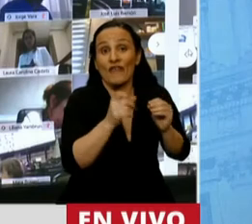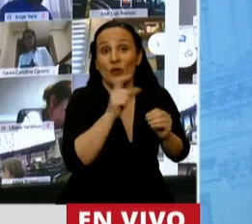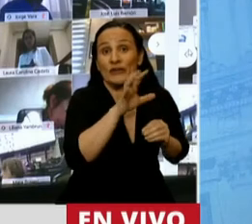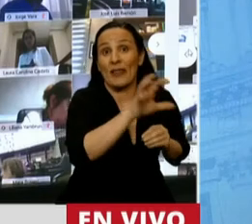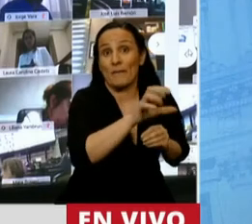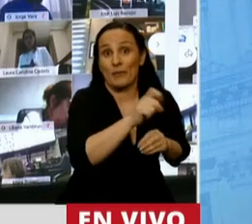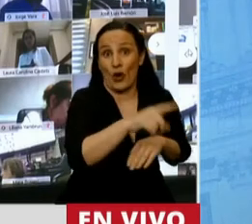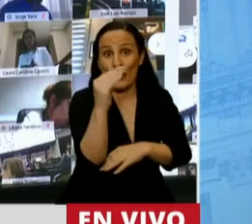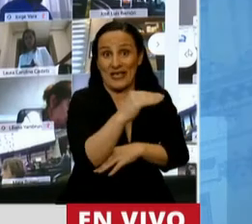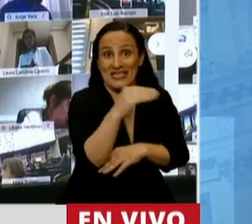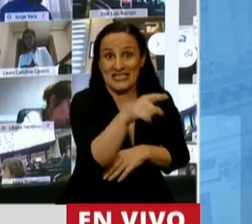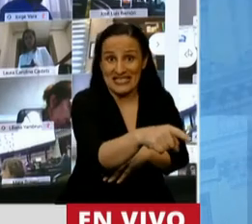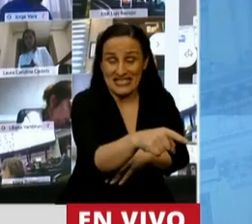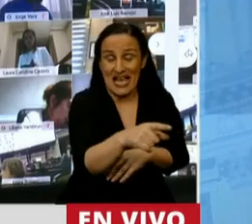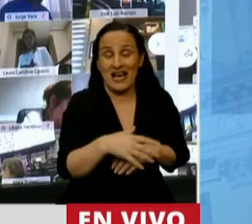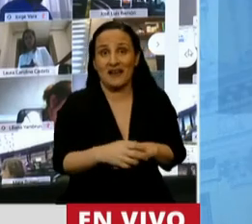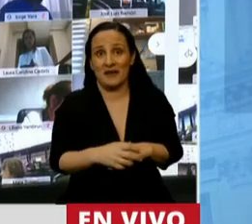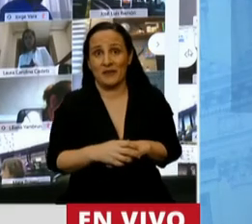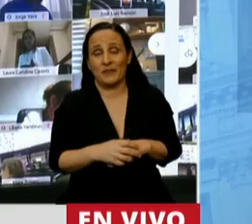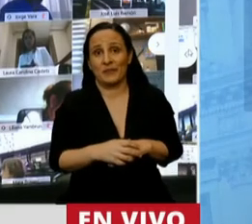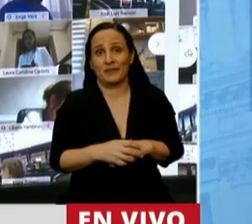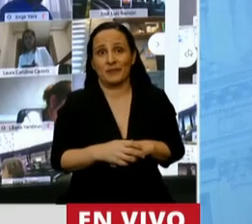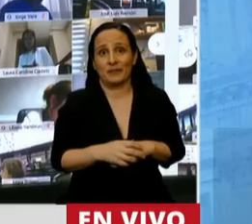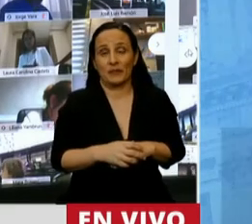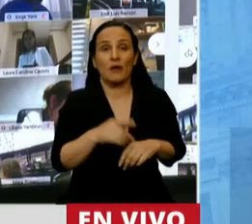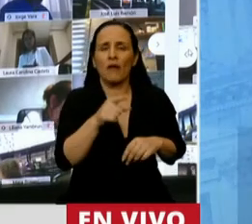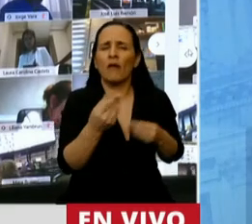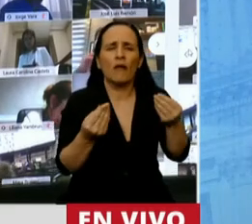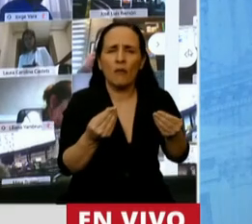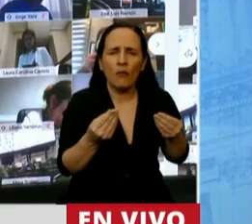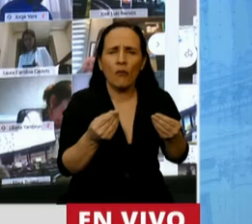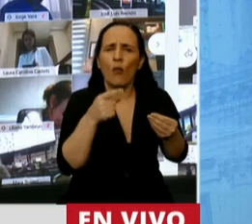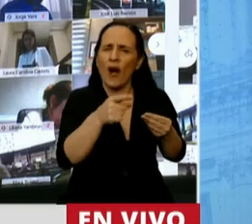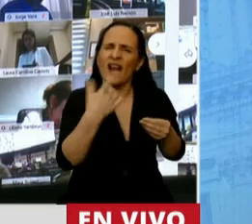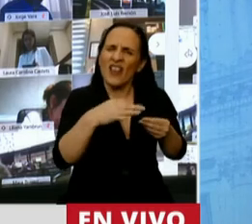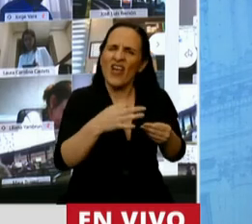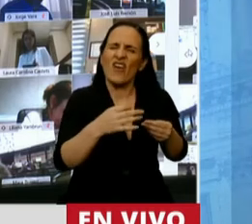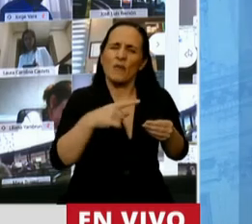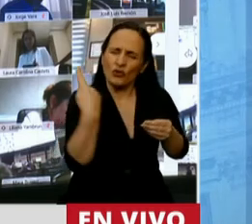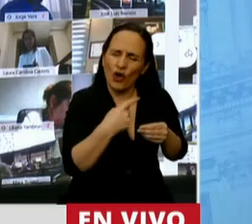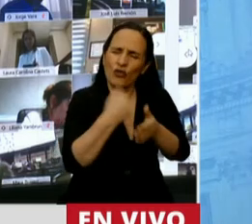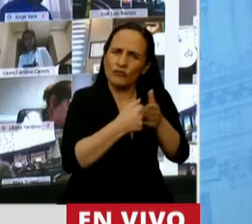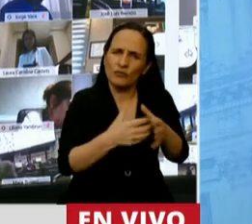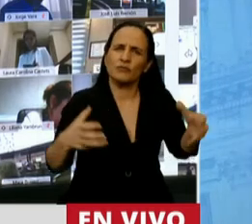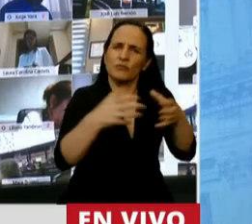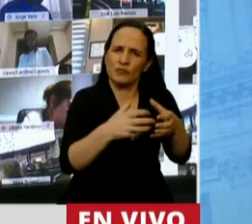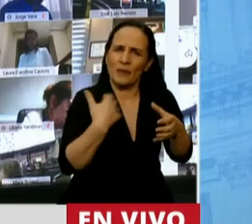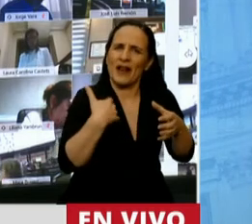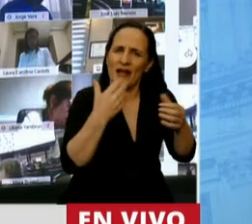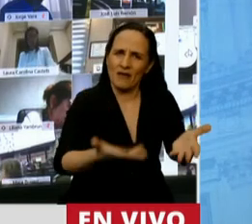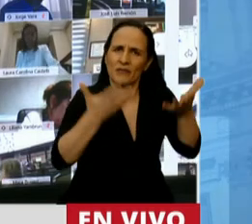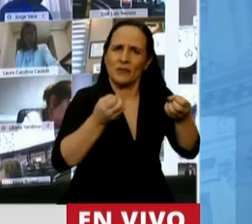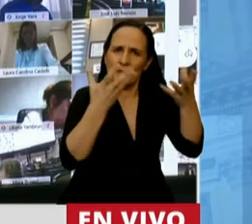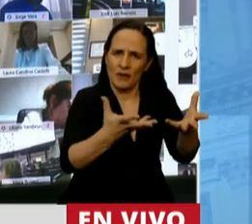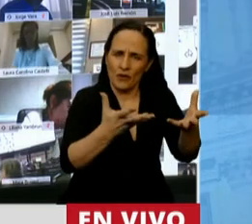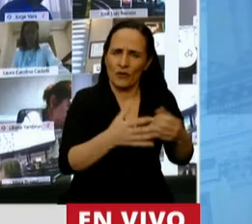cuáles son las dificultades que estamos acabeciendo para poder junto poner a la Argentina de pie. Claramente, digo, nosotros